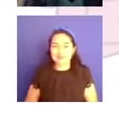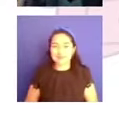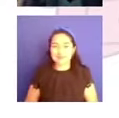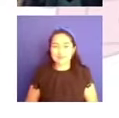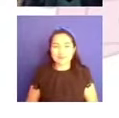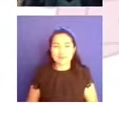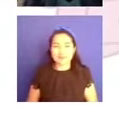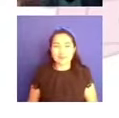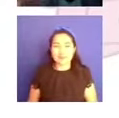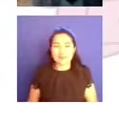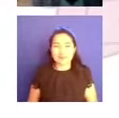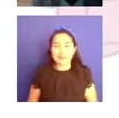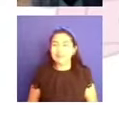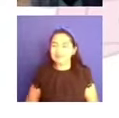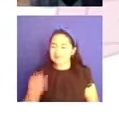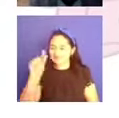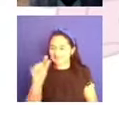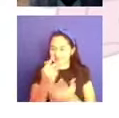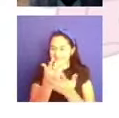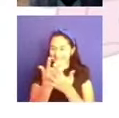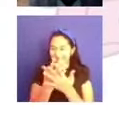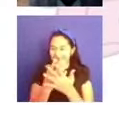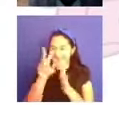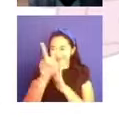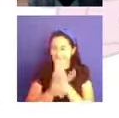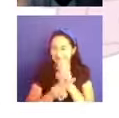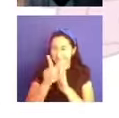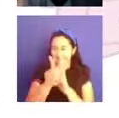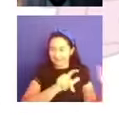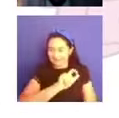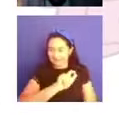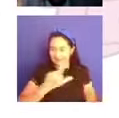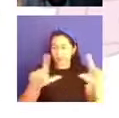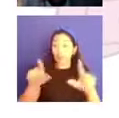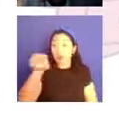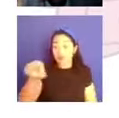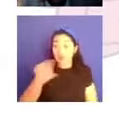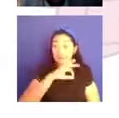Denme un segundito y podamos ir comentando.